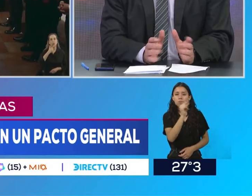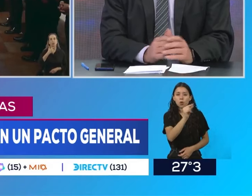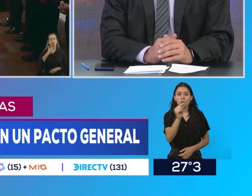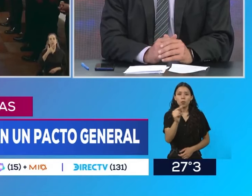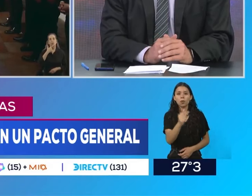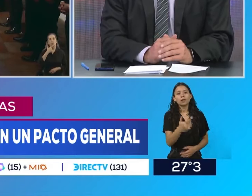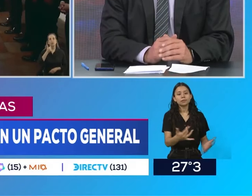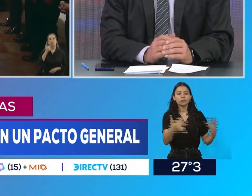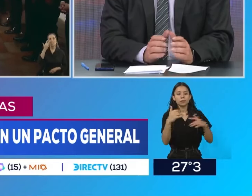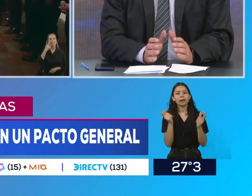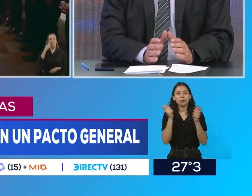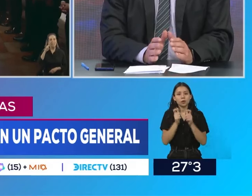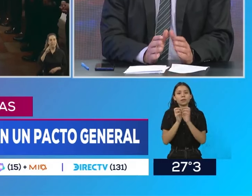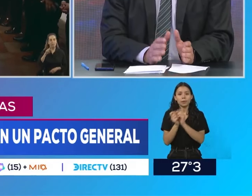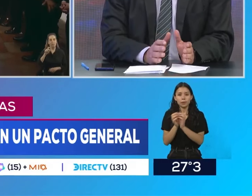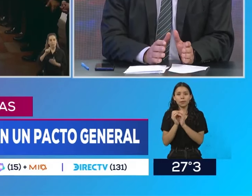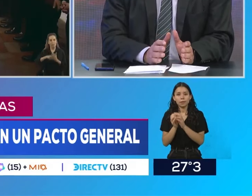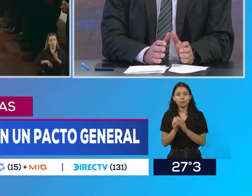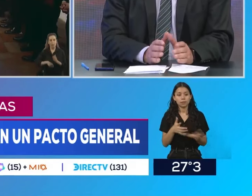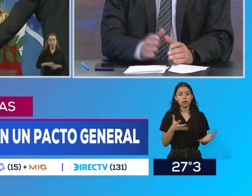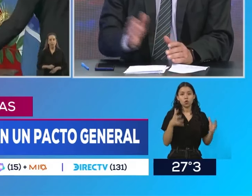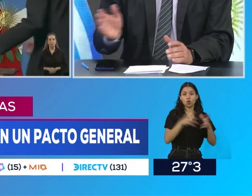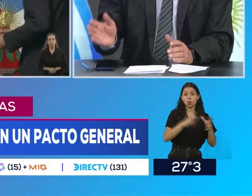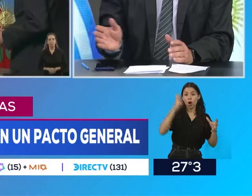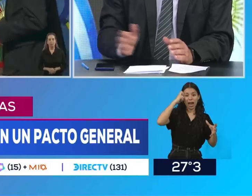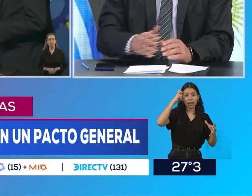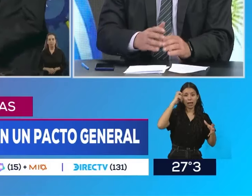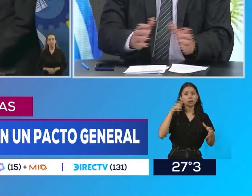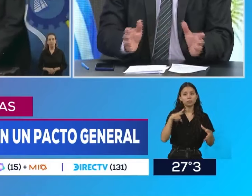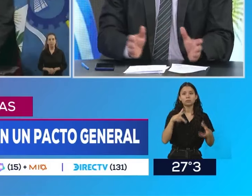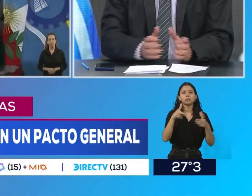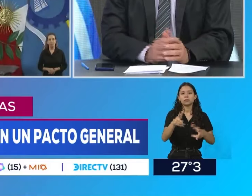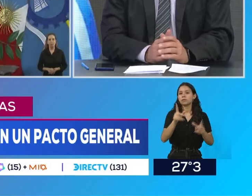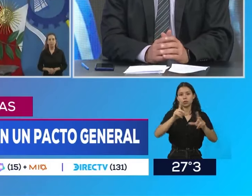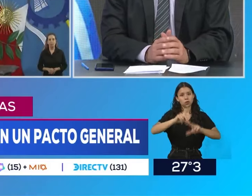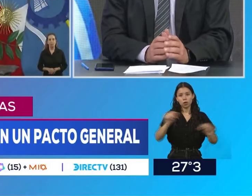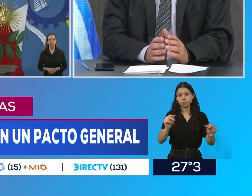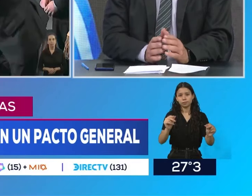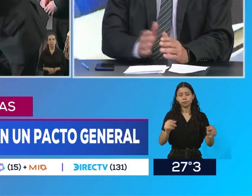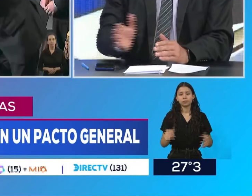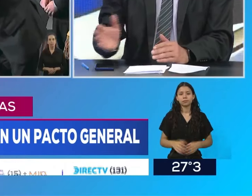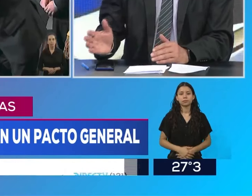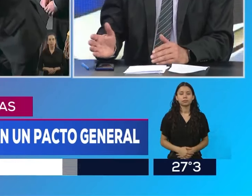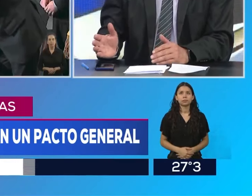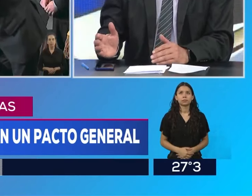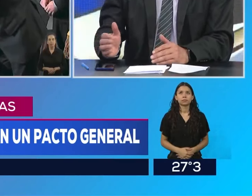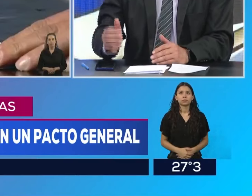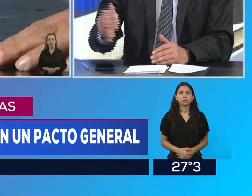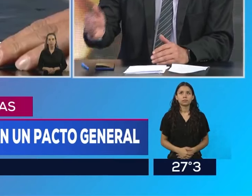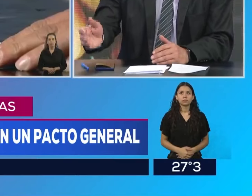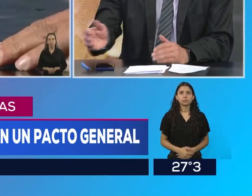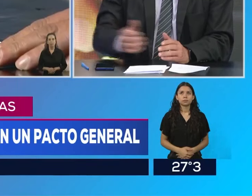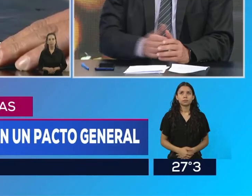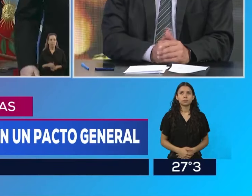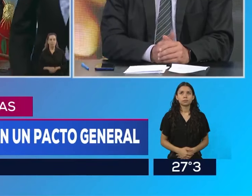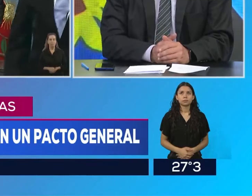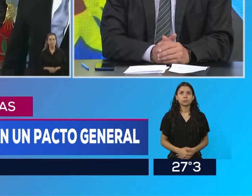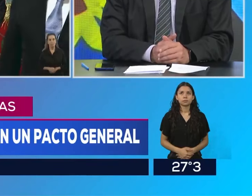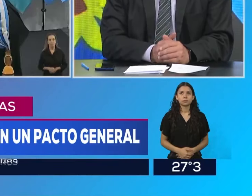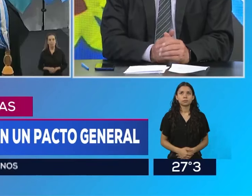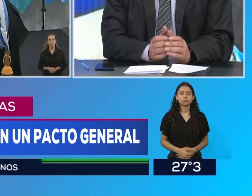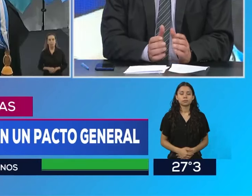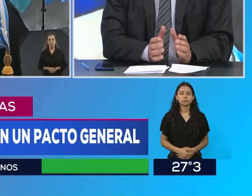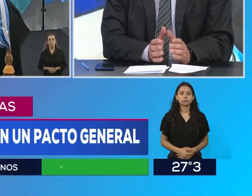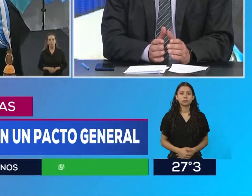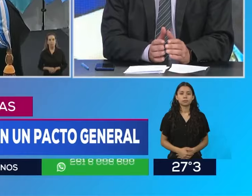grupo de gobernadores radicales que no están con la conducción. Esto es muy engorroso de explicar, pero no están con la conducción que está en contra del gobierno